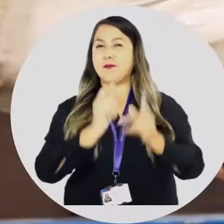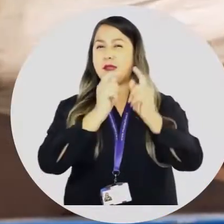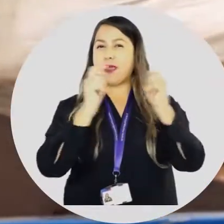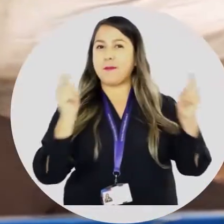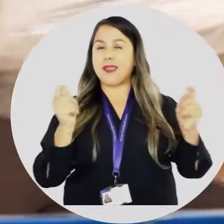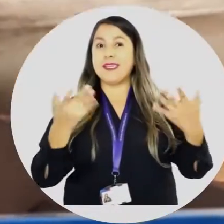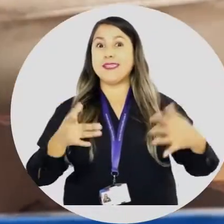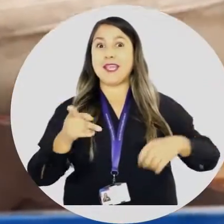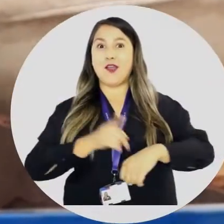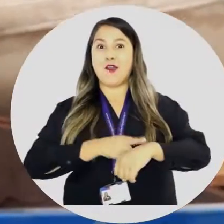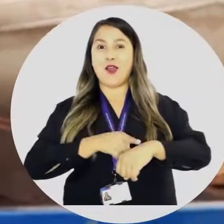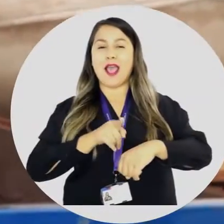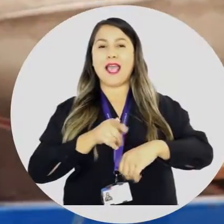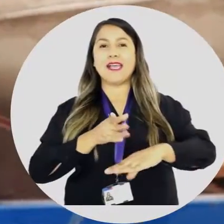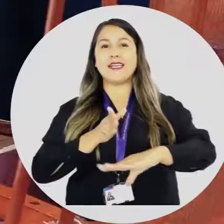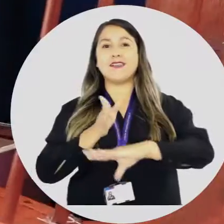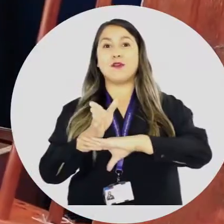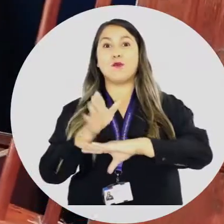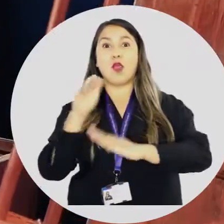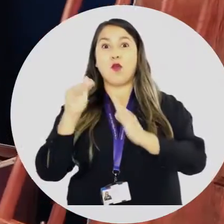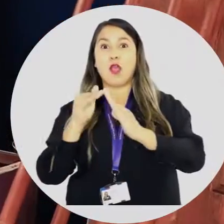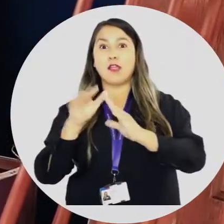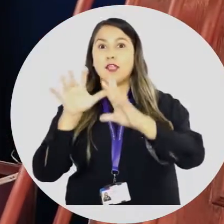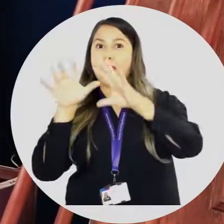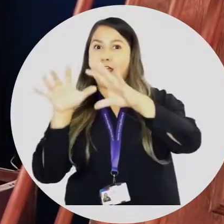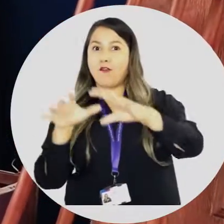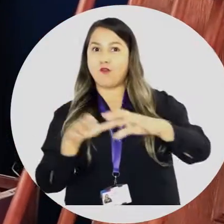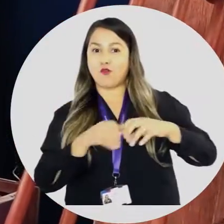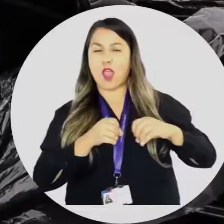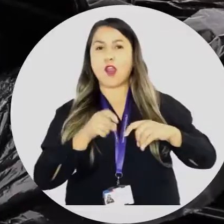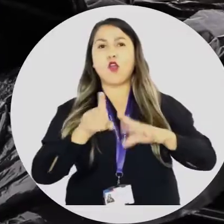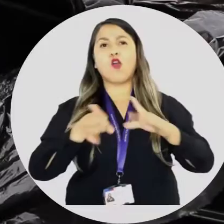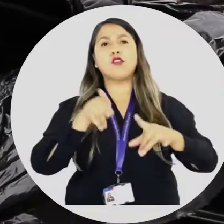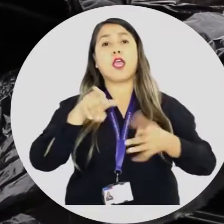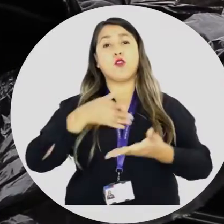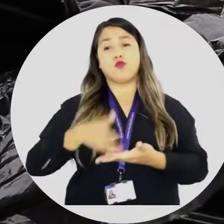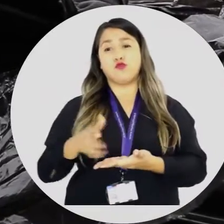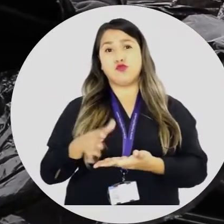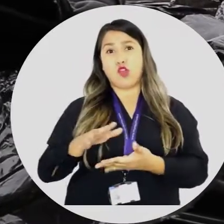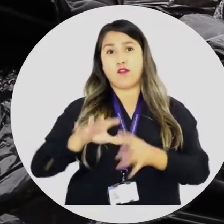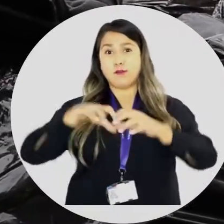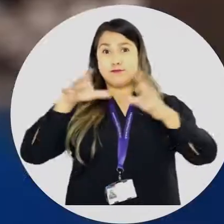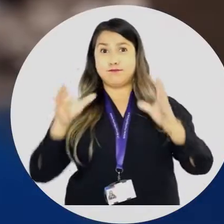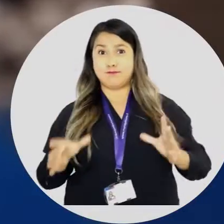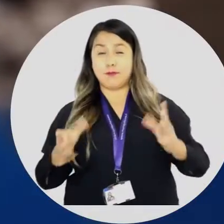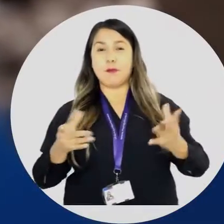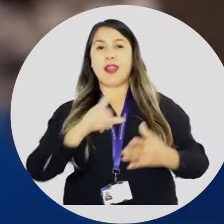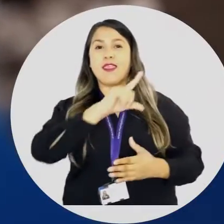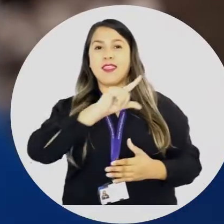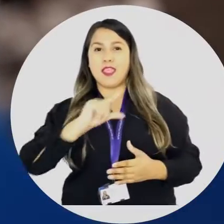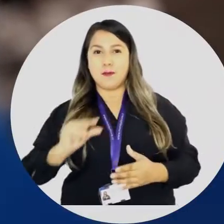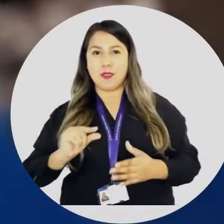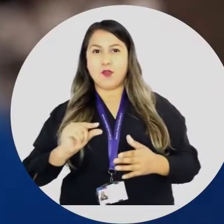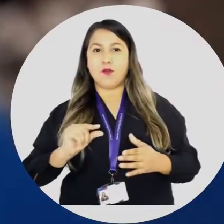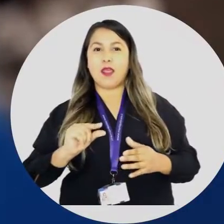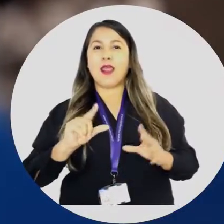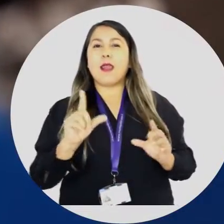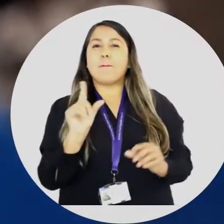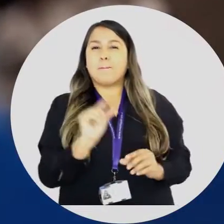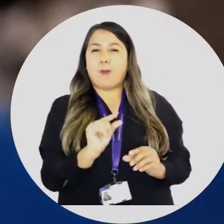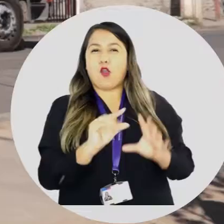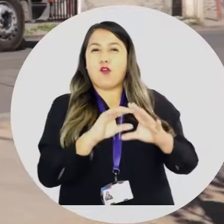llegó la hora, retiramos tus cachureos, que va en búsqueda de retirar desechos y disminuir la proliferación de